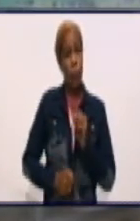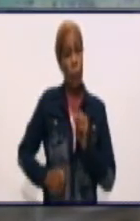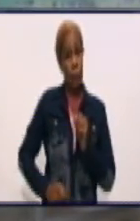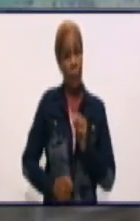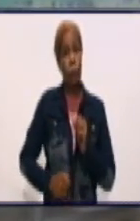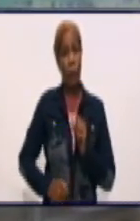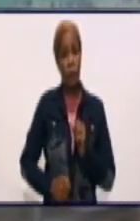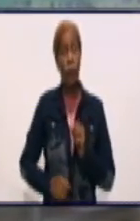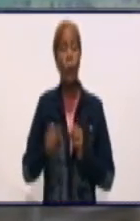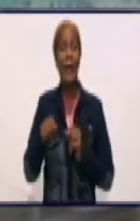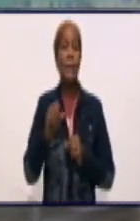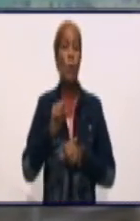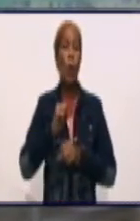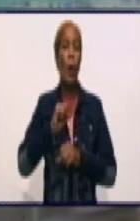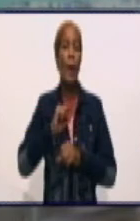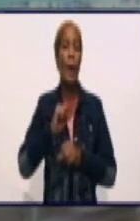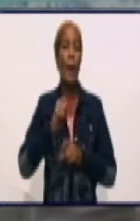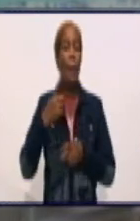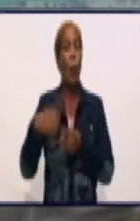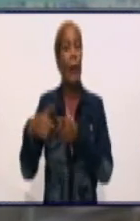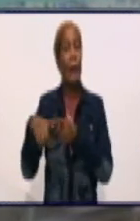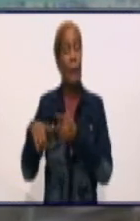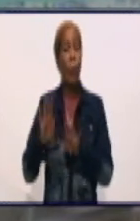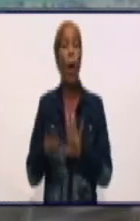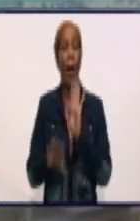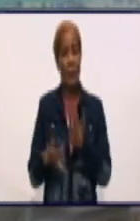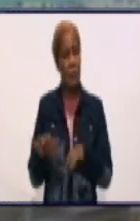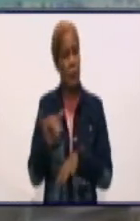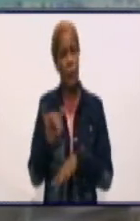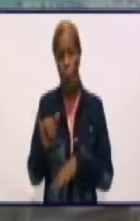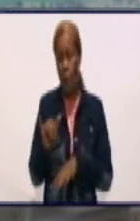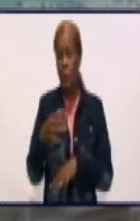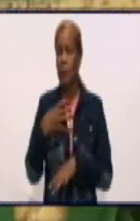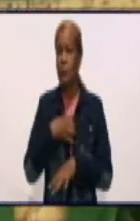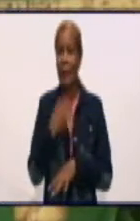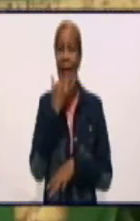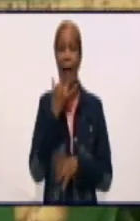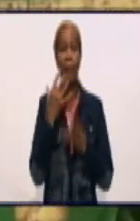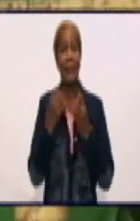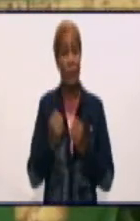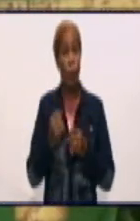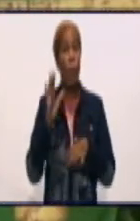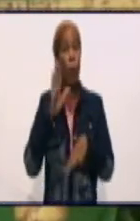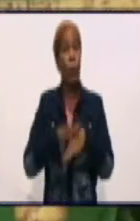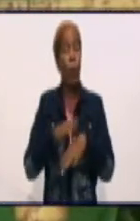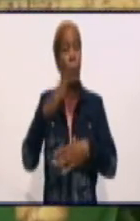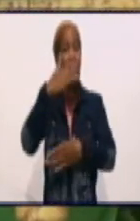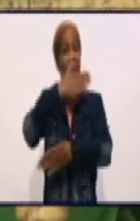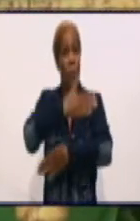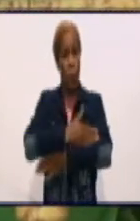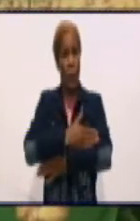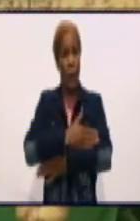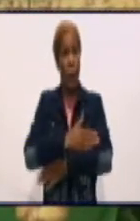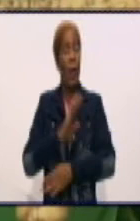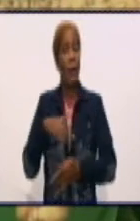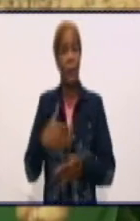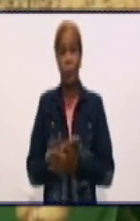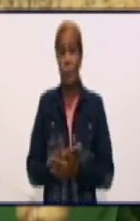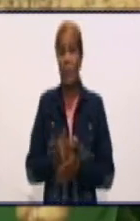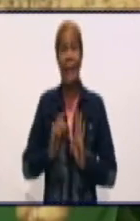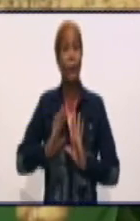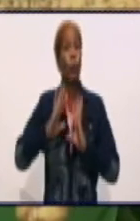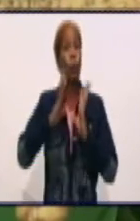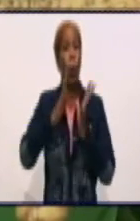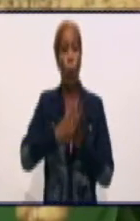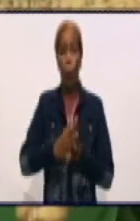Esos equipos se ven seriamente afectados por el bloqueo. Es decir, que es toda una afectación